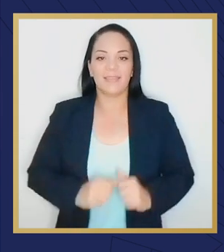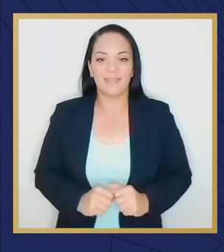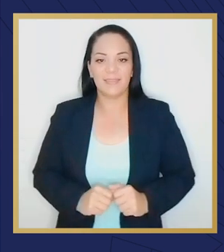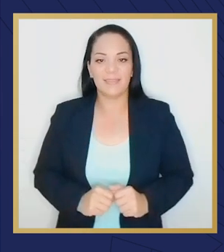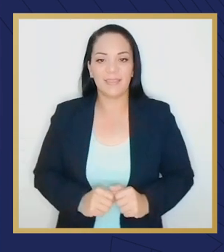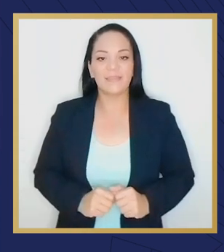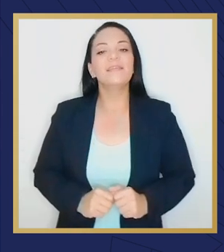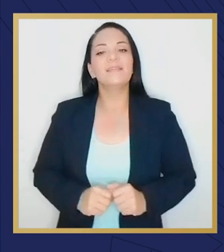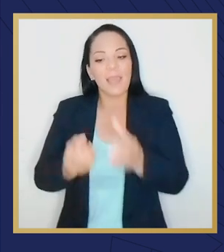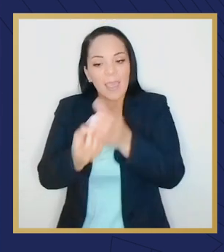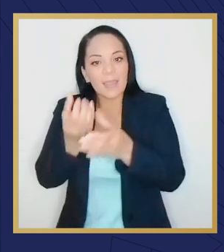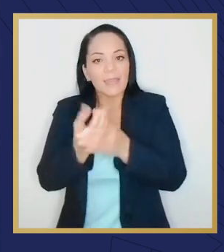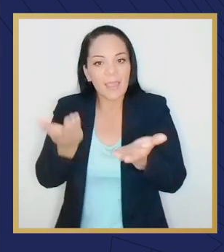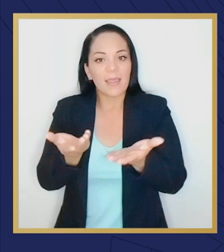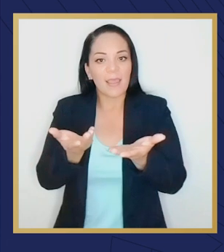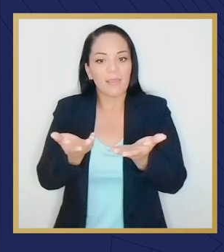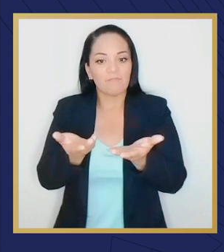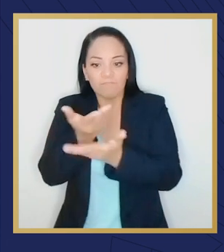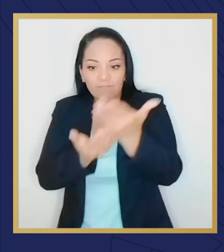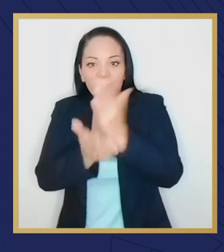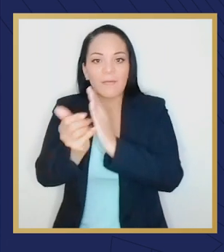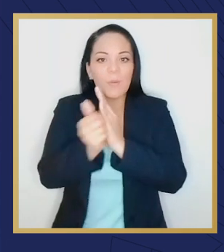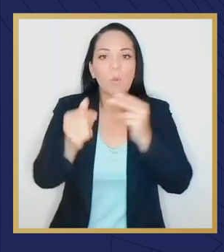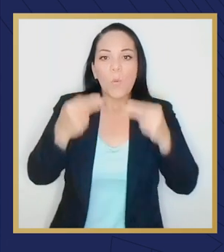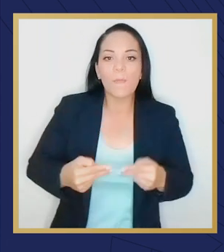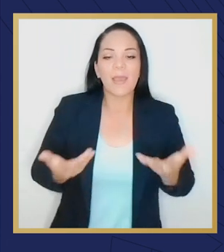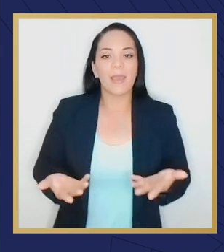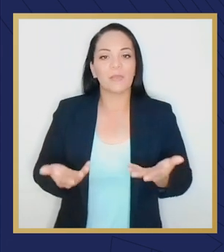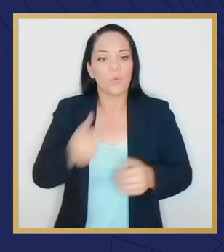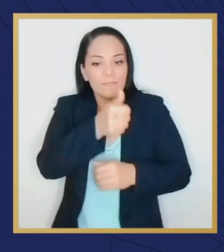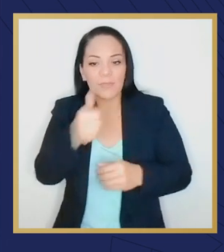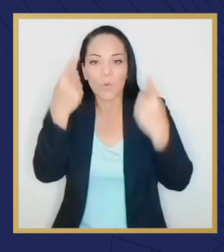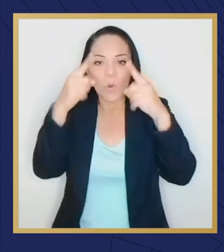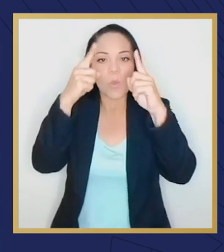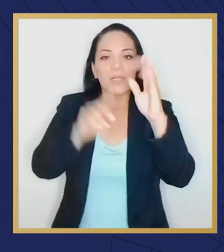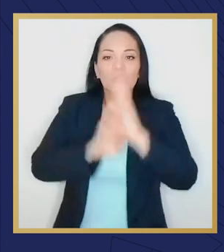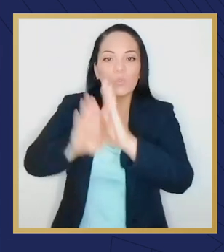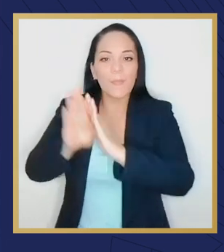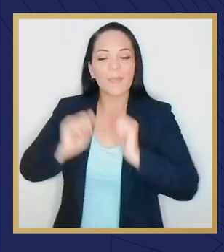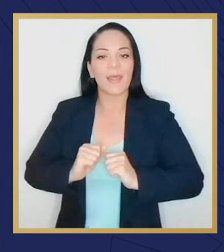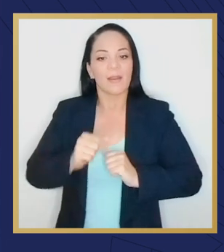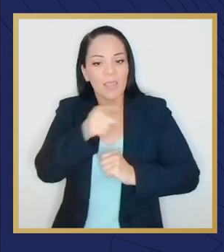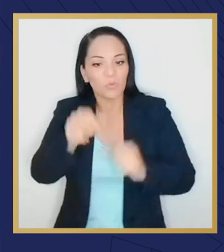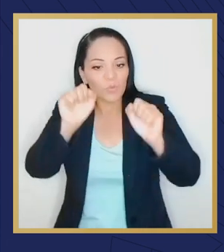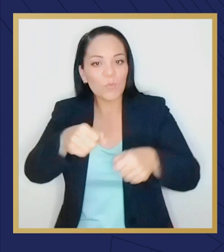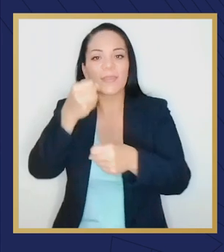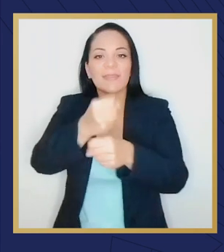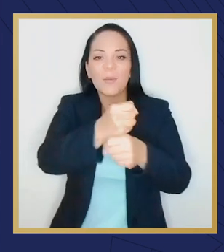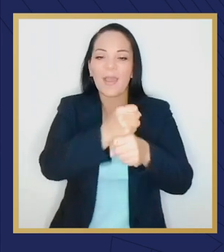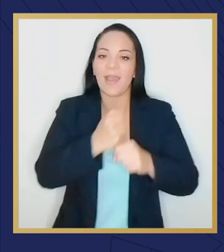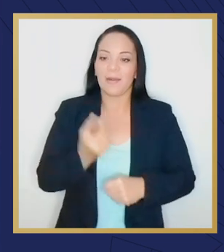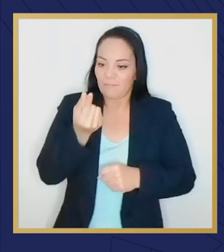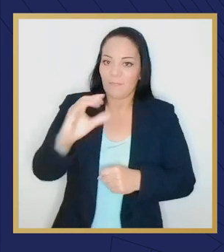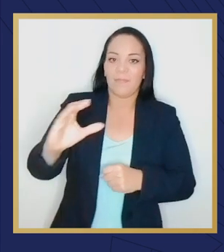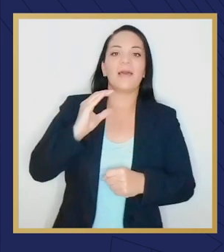gente que genere capital humano para que se supere y que pueda trabajar y